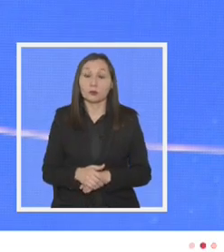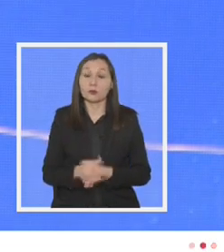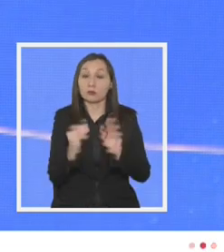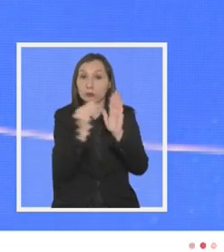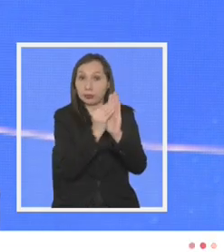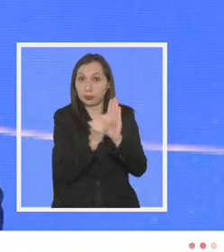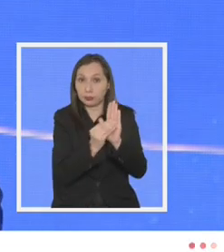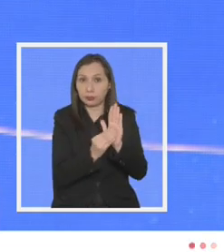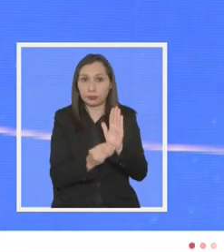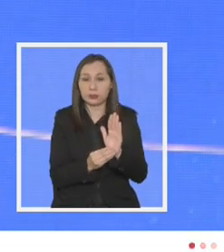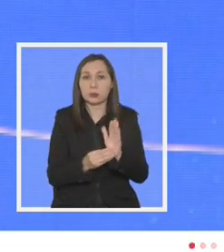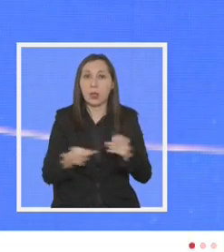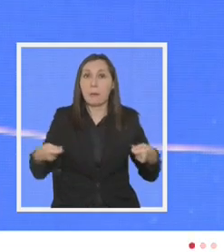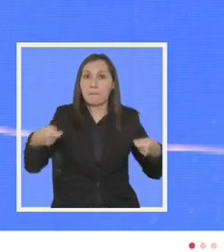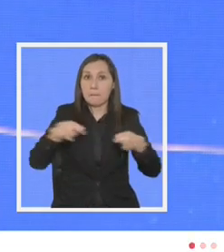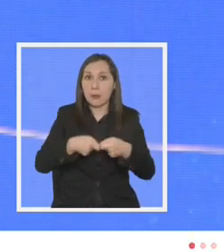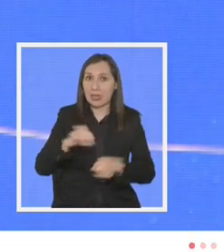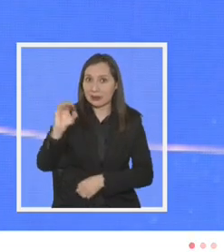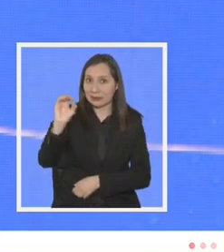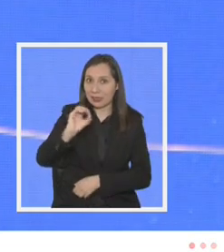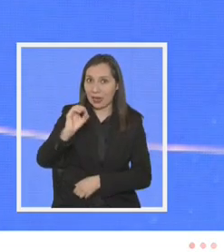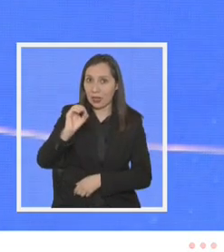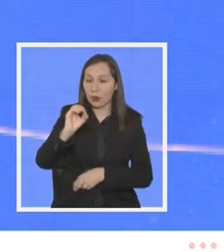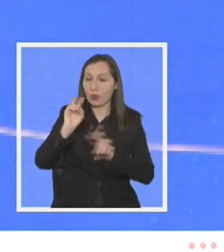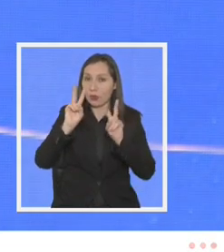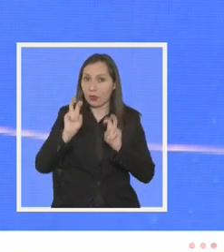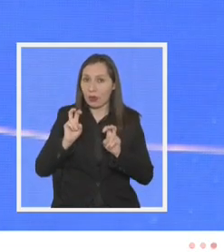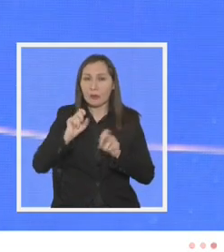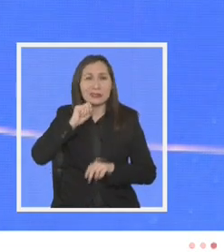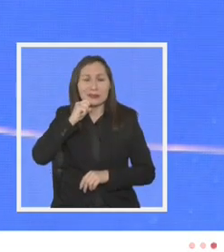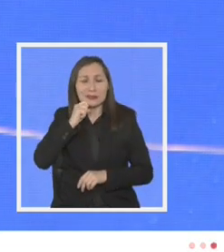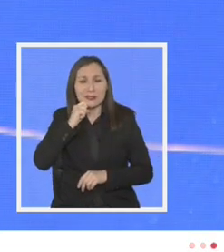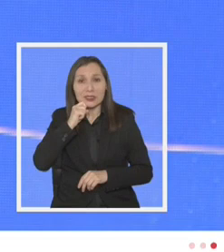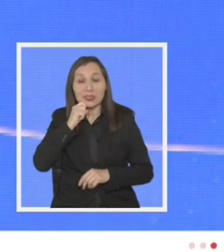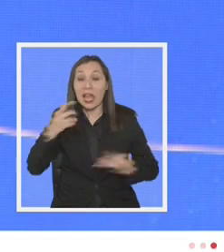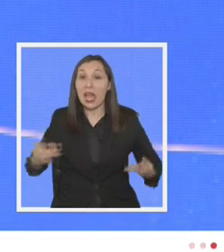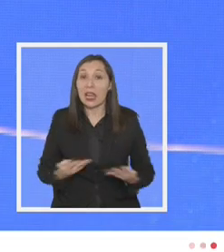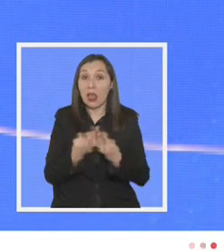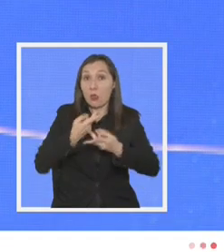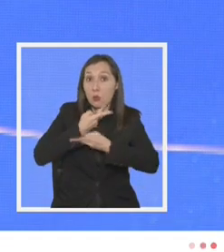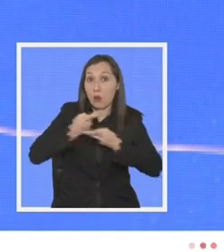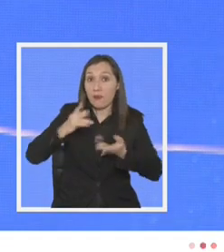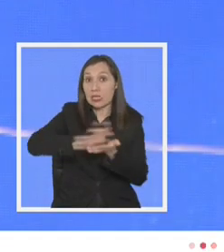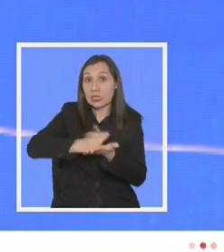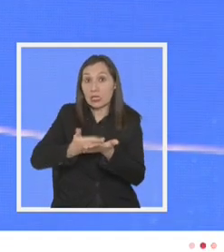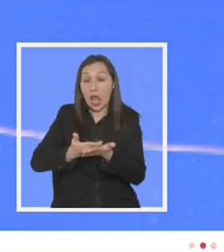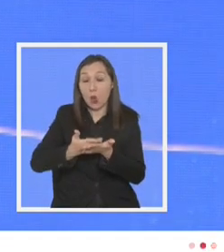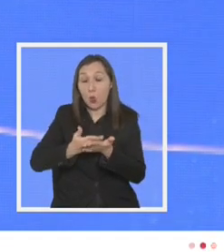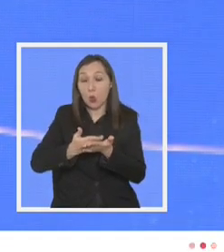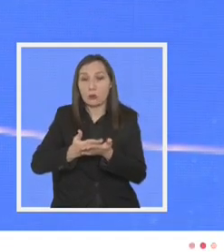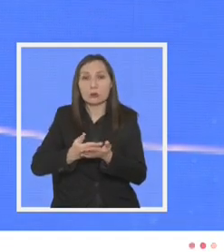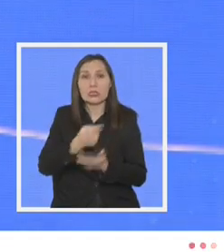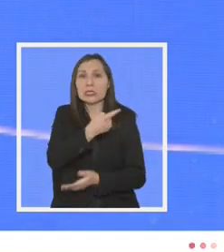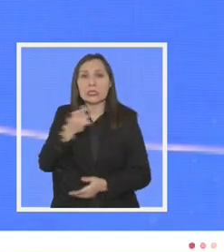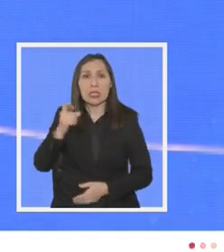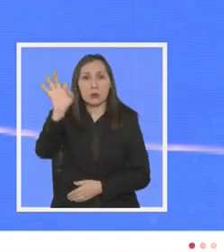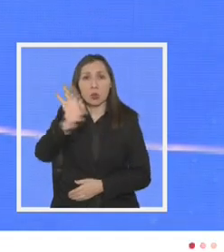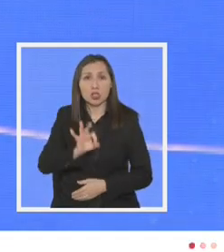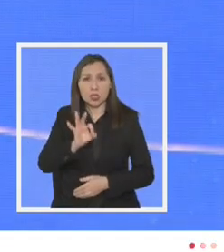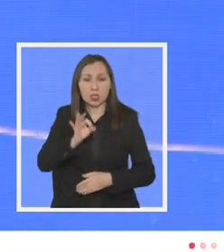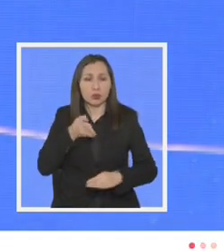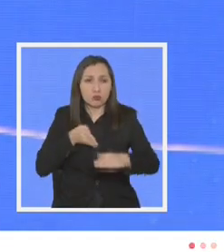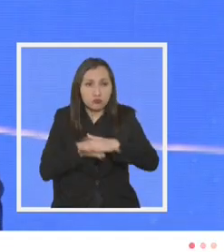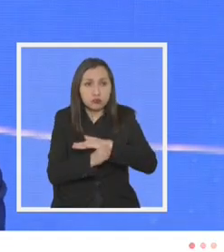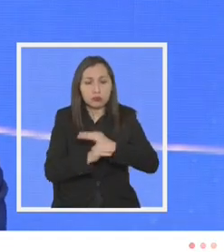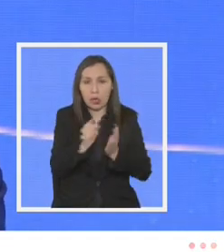Implementamos el copago cero lo que significa que en la red pública de salud la atención es 100% gratuita.